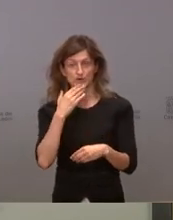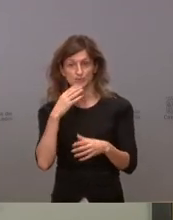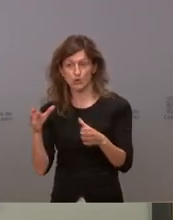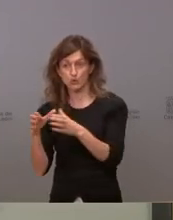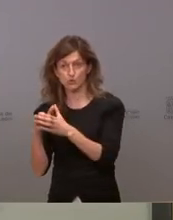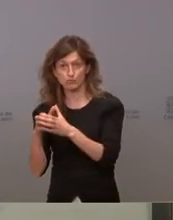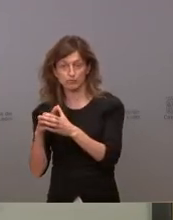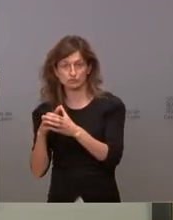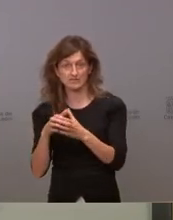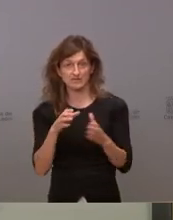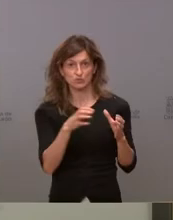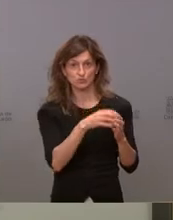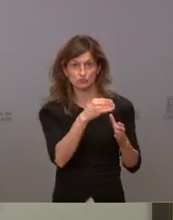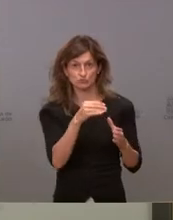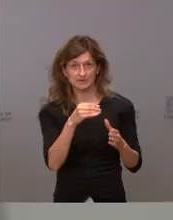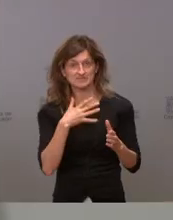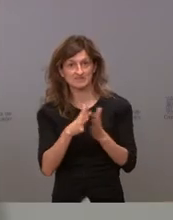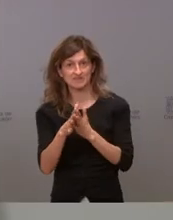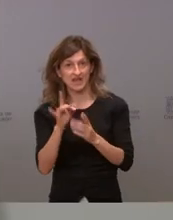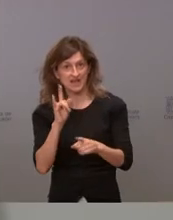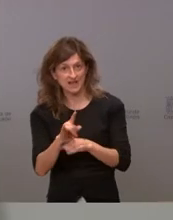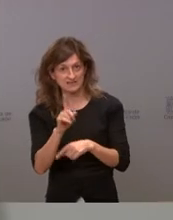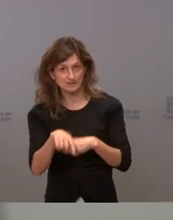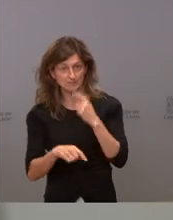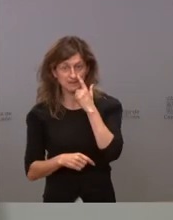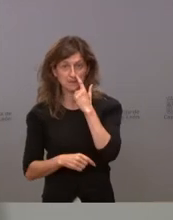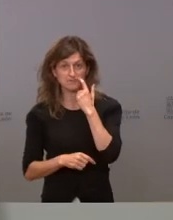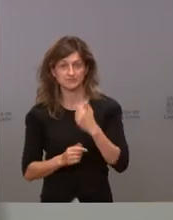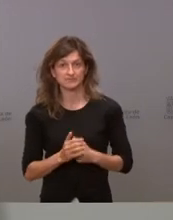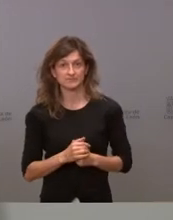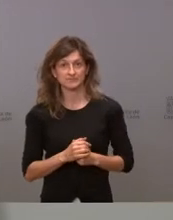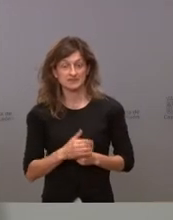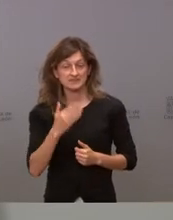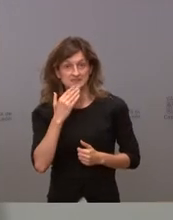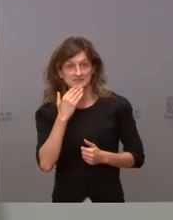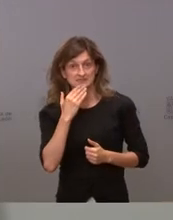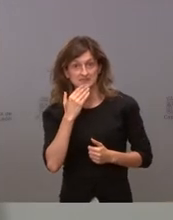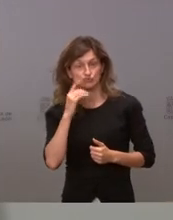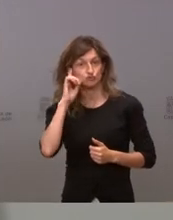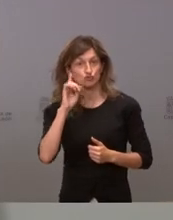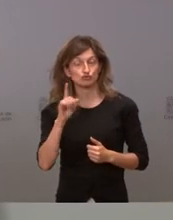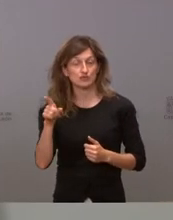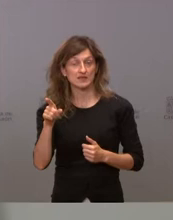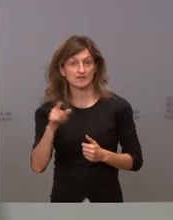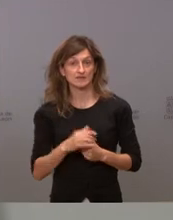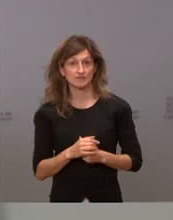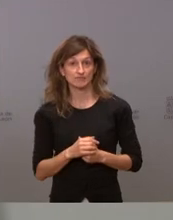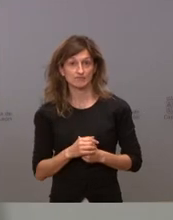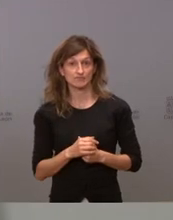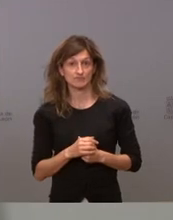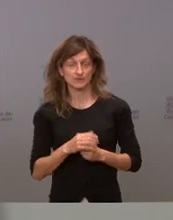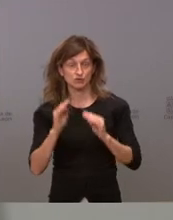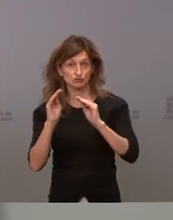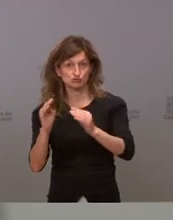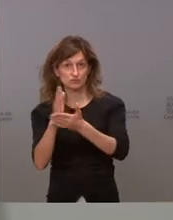grupos engañan a la población también yo lo que considero es que si estamos vacunando yo no sé qué cantidad de dosis reciben